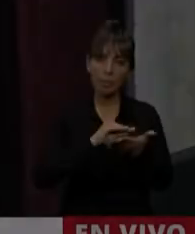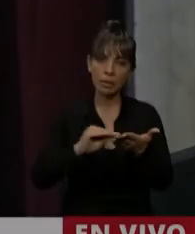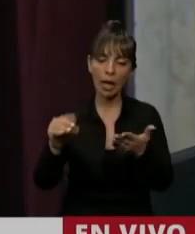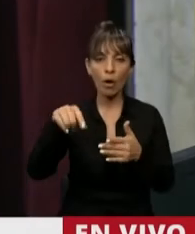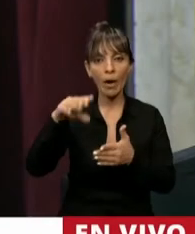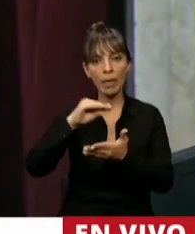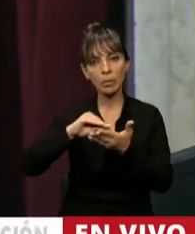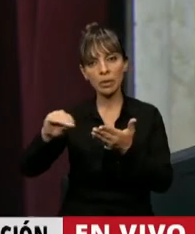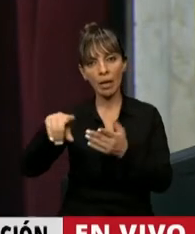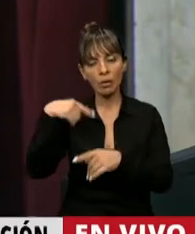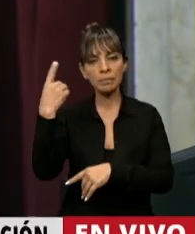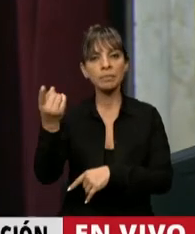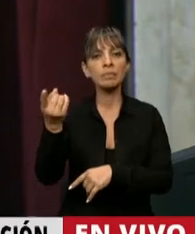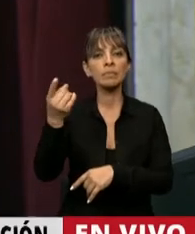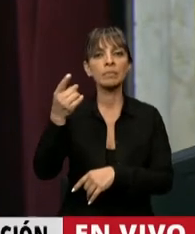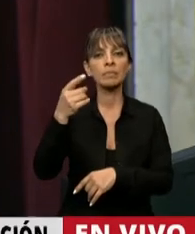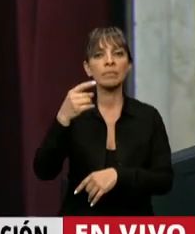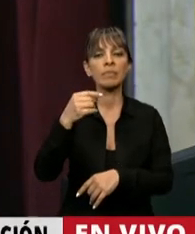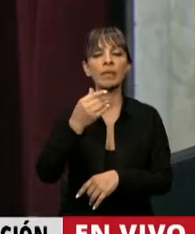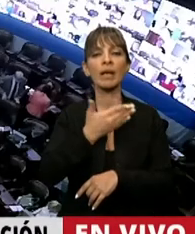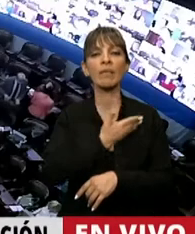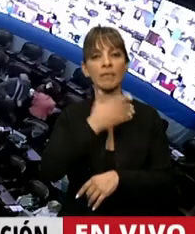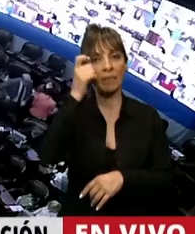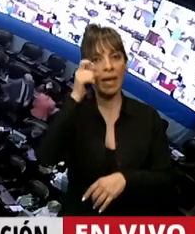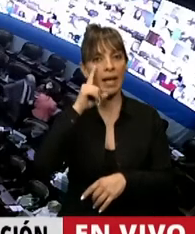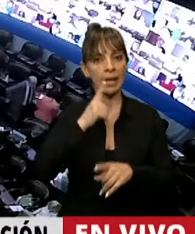El uso de la palabra, el diputado Marcha Fí Félix.